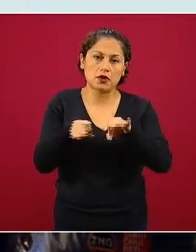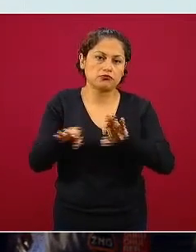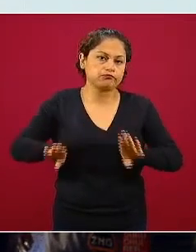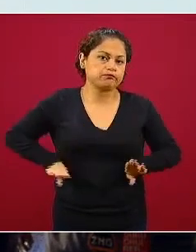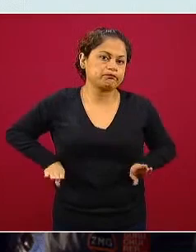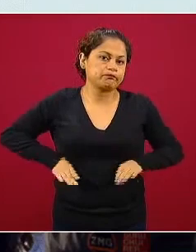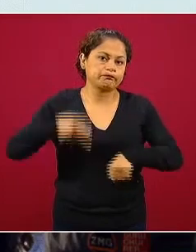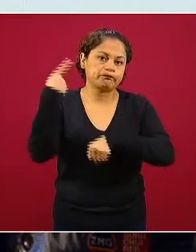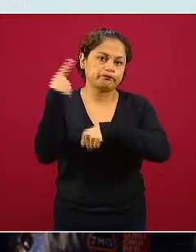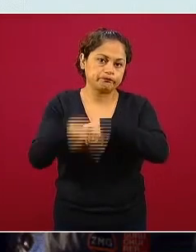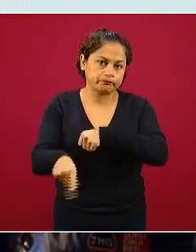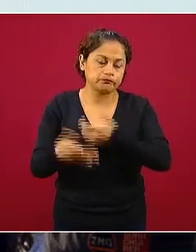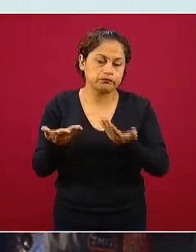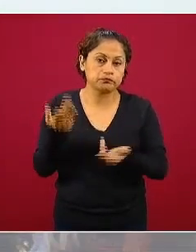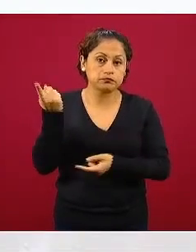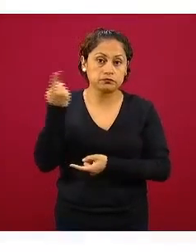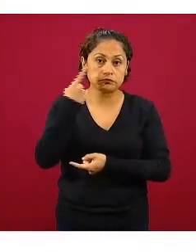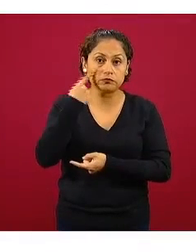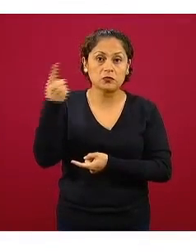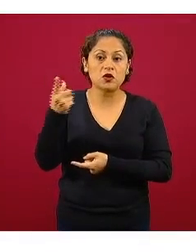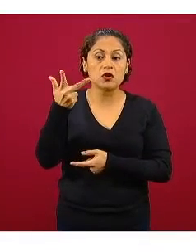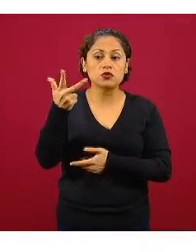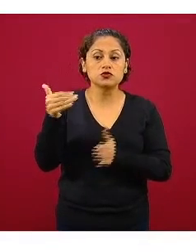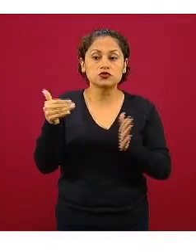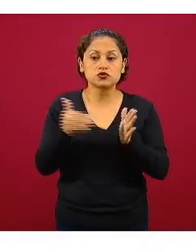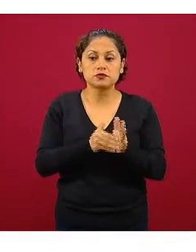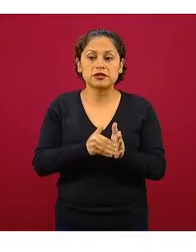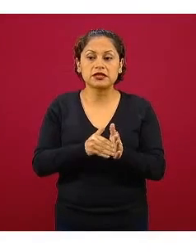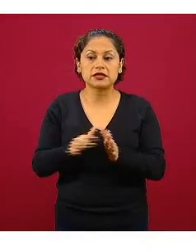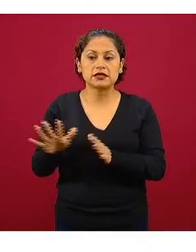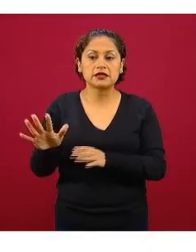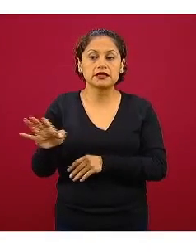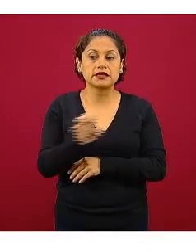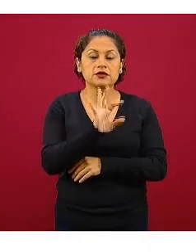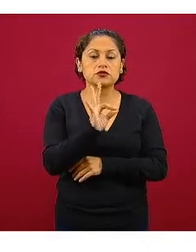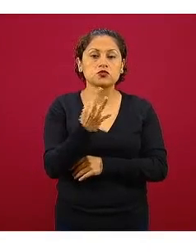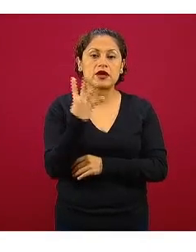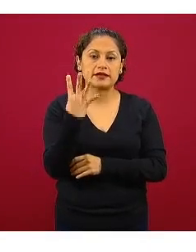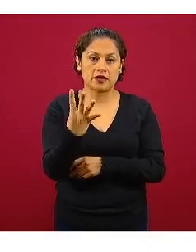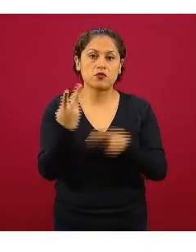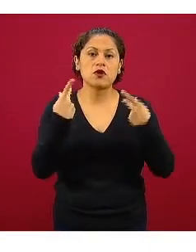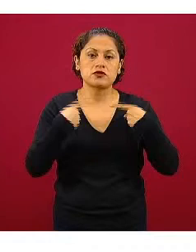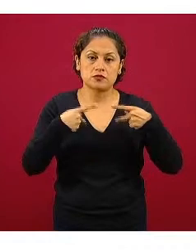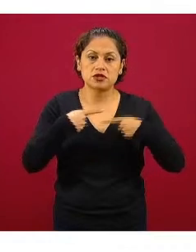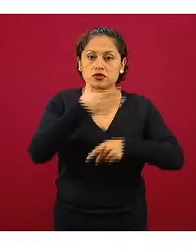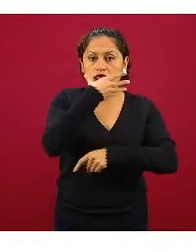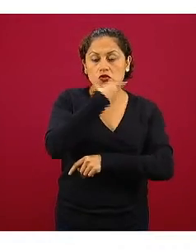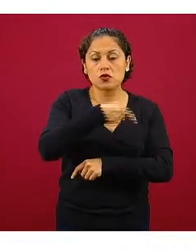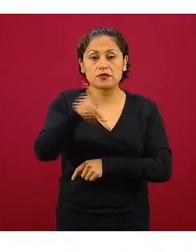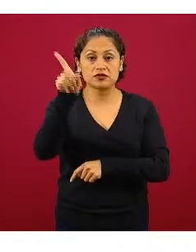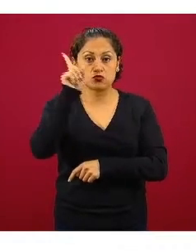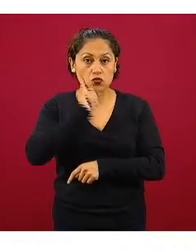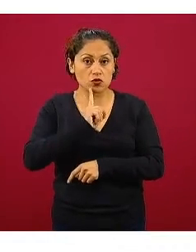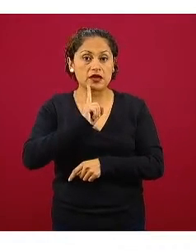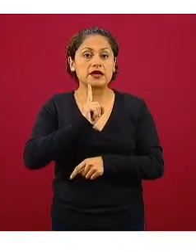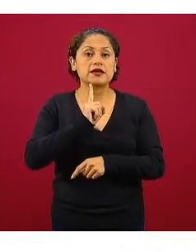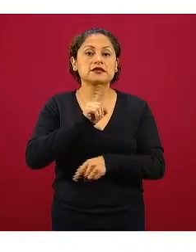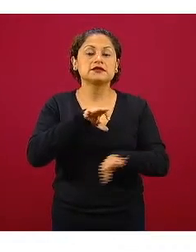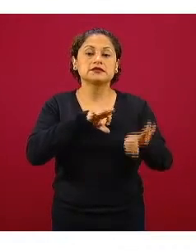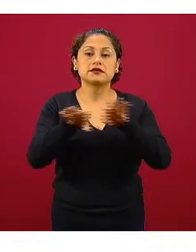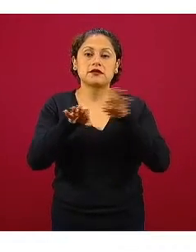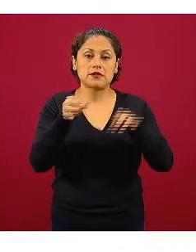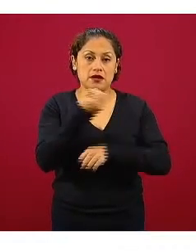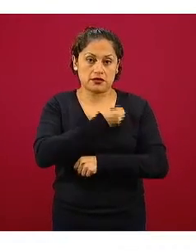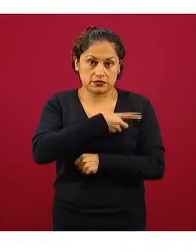tenemos ocho mil quinientos cuarenta y cuatro personas miembras y miembros de el personal de salud en